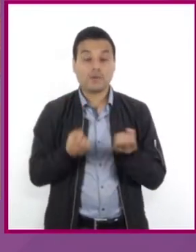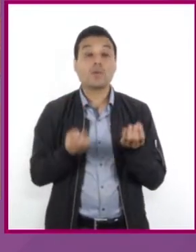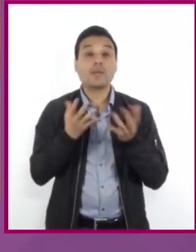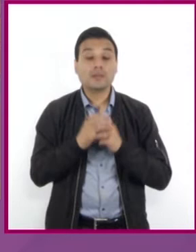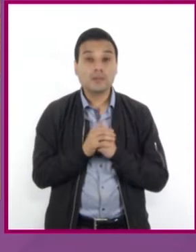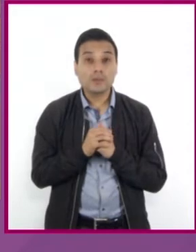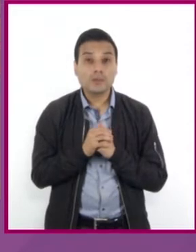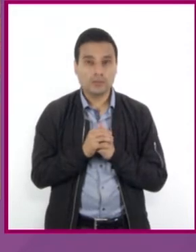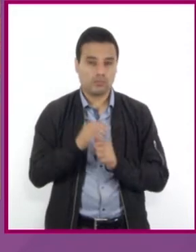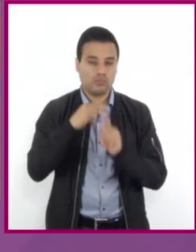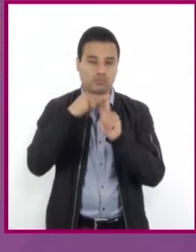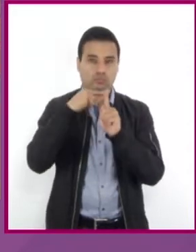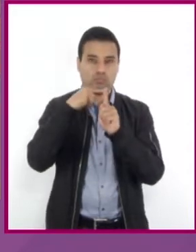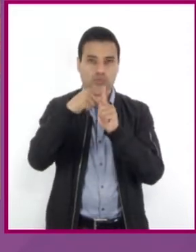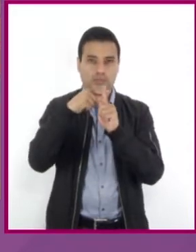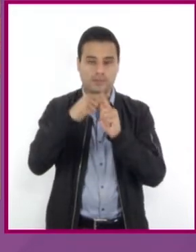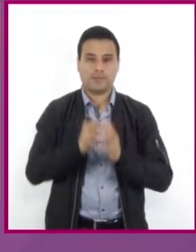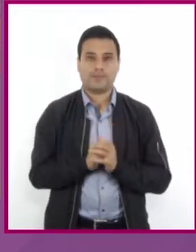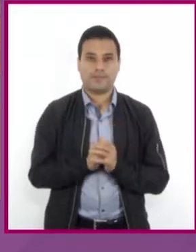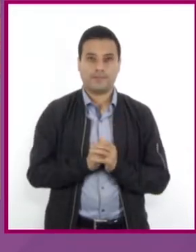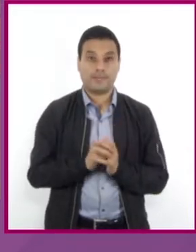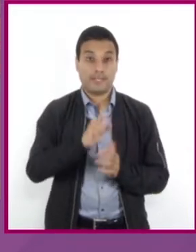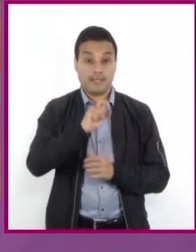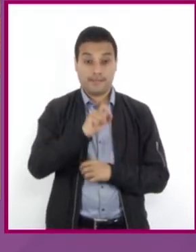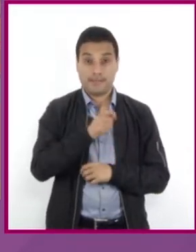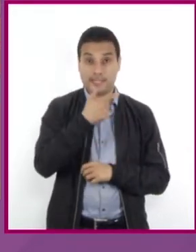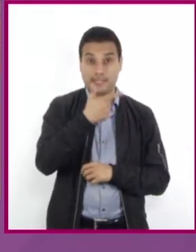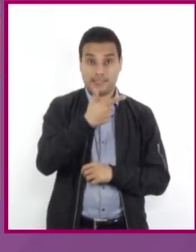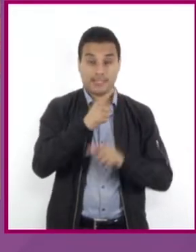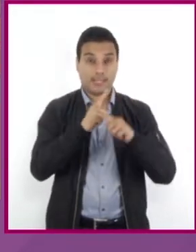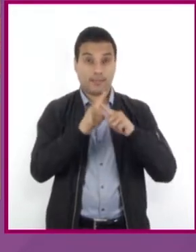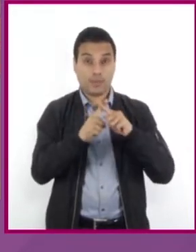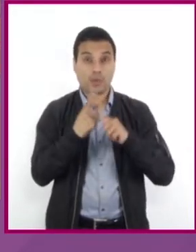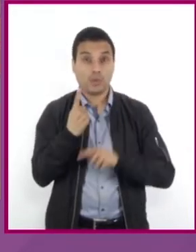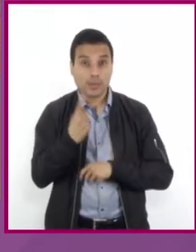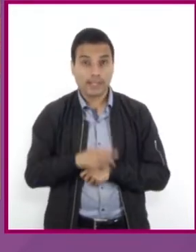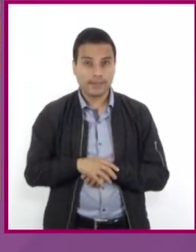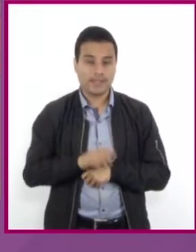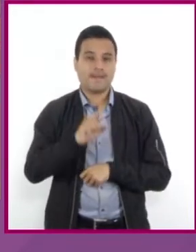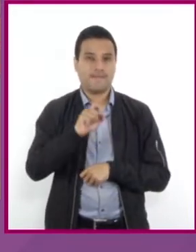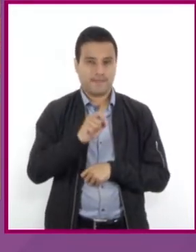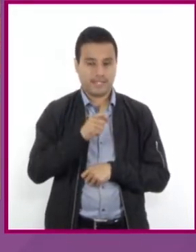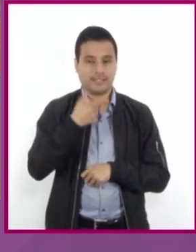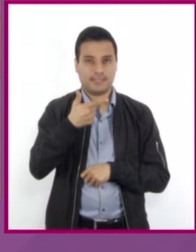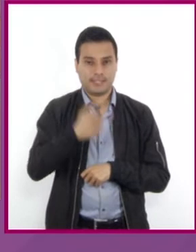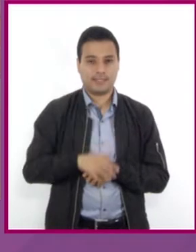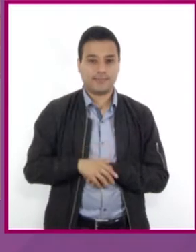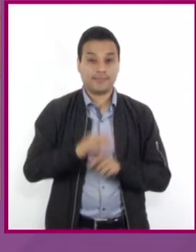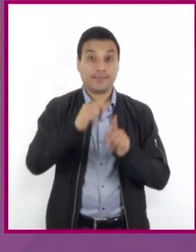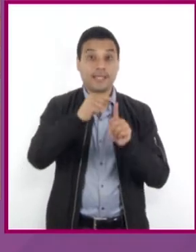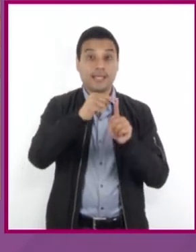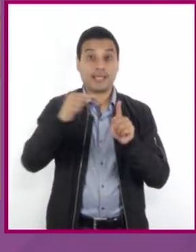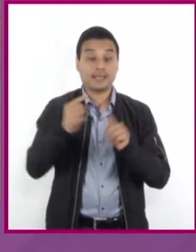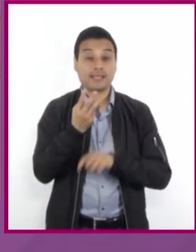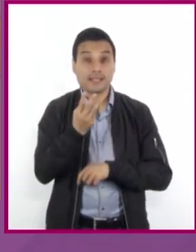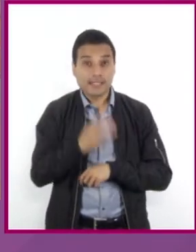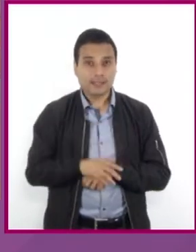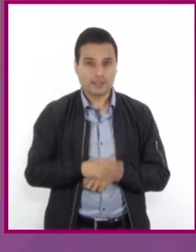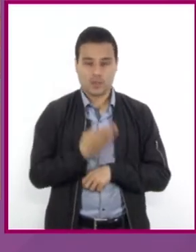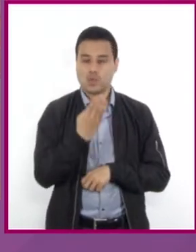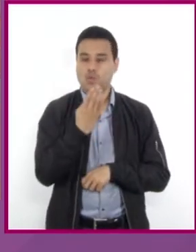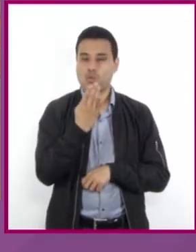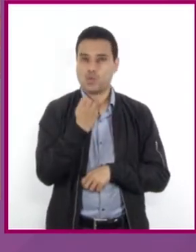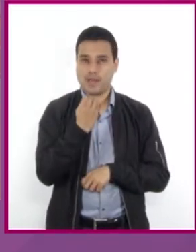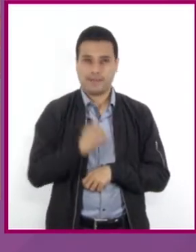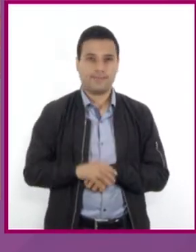a positivo. 27 por 1, 27. Entre 3 es igual a 9. Ya